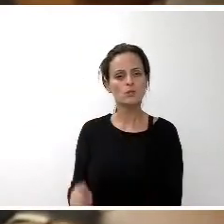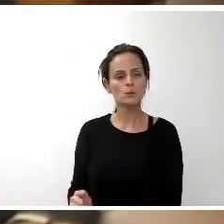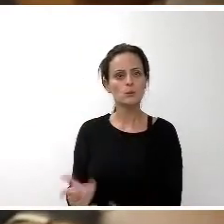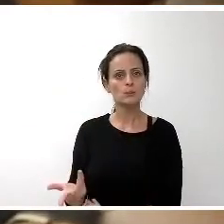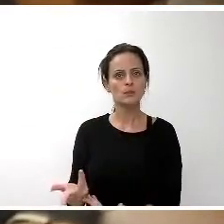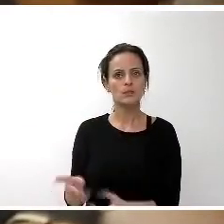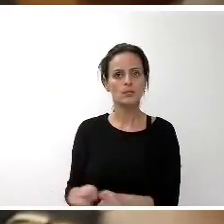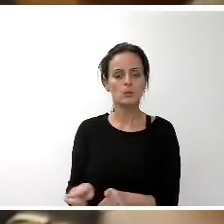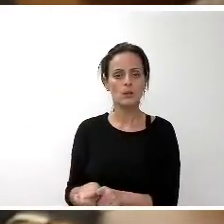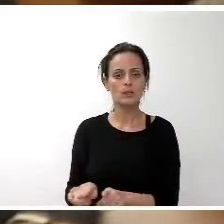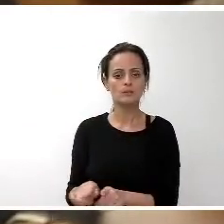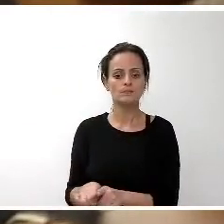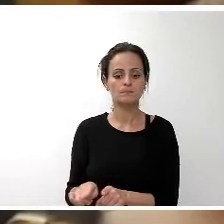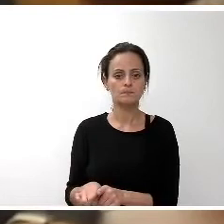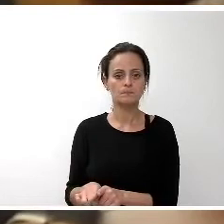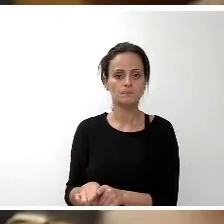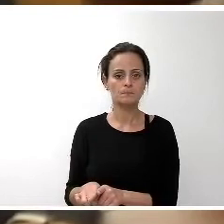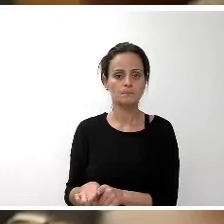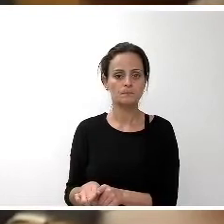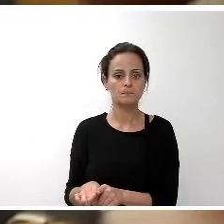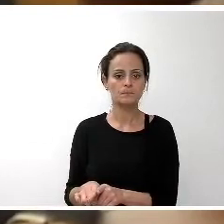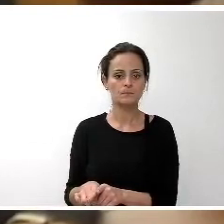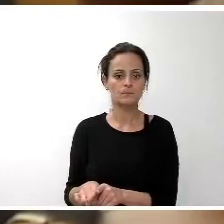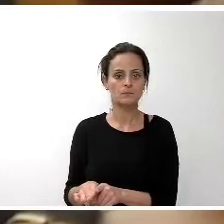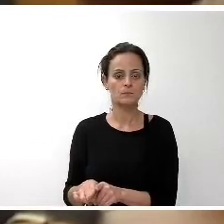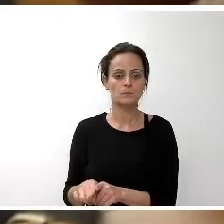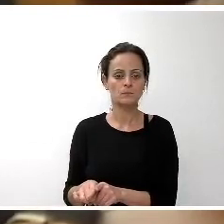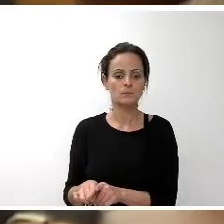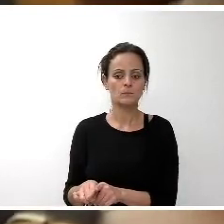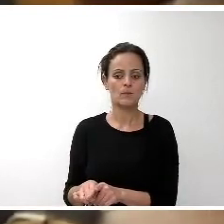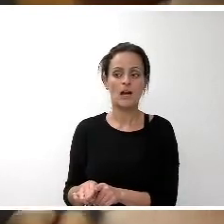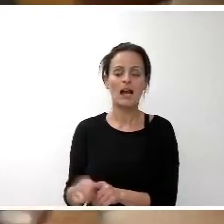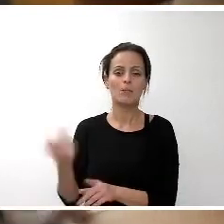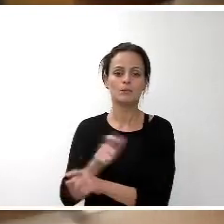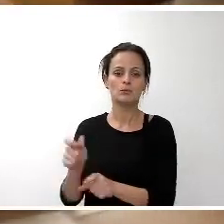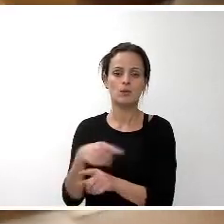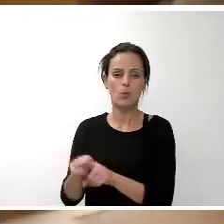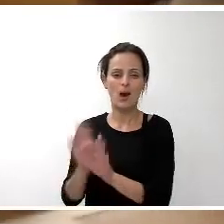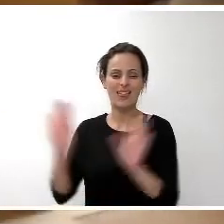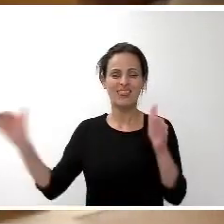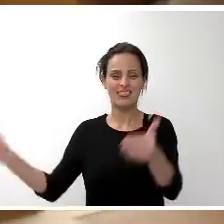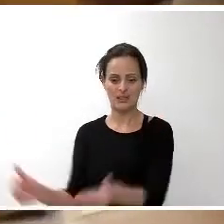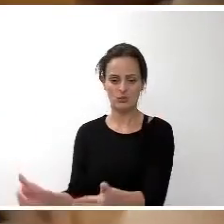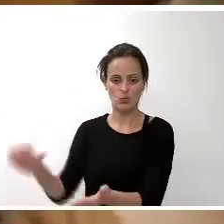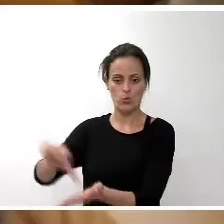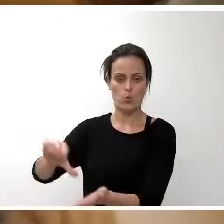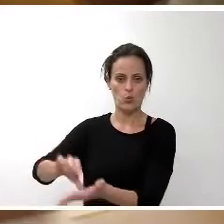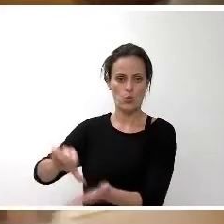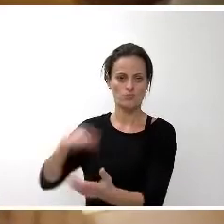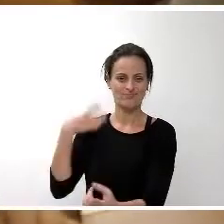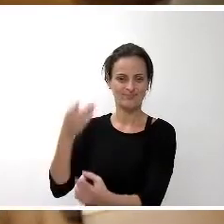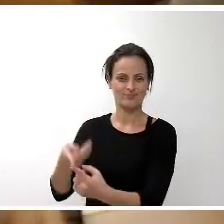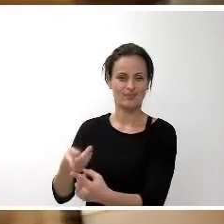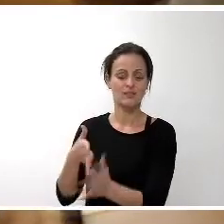he insistido hasta el momento. A las personas en su centro, en dos acciones políticas. Las políticas sociales, que van directamente